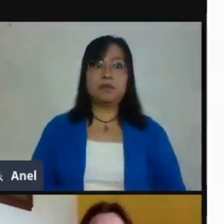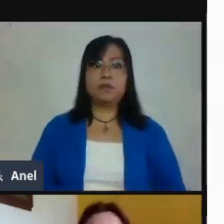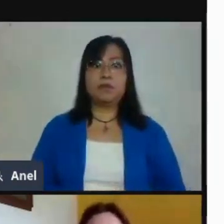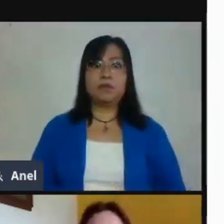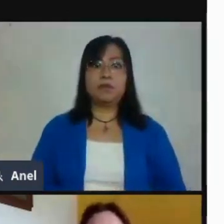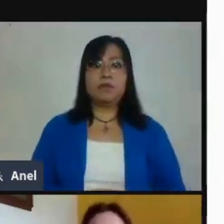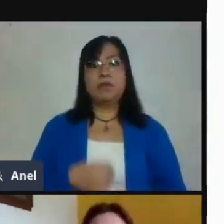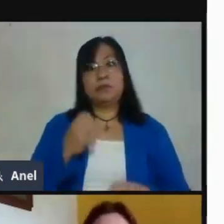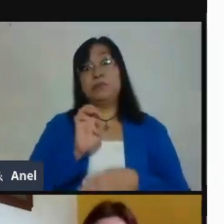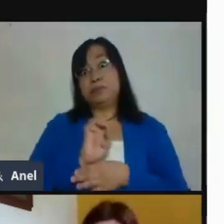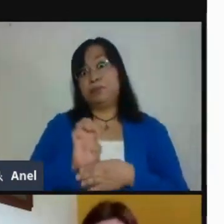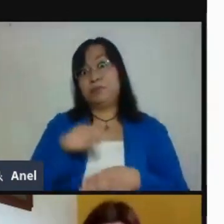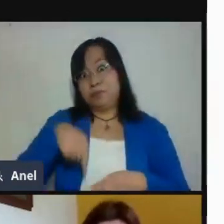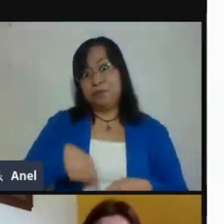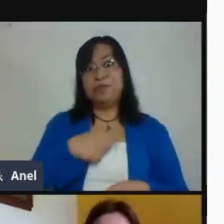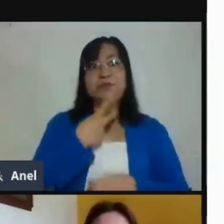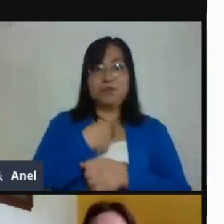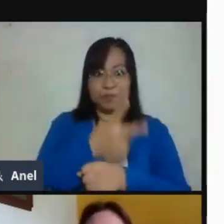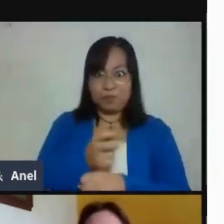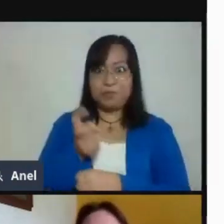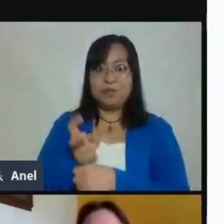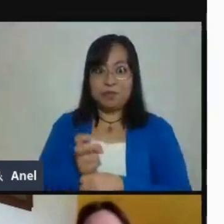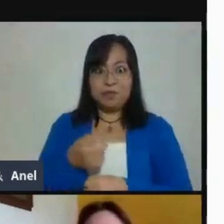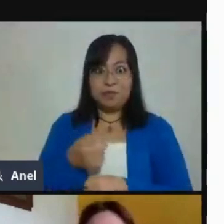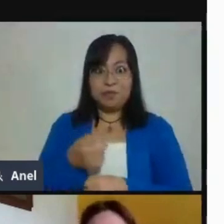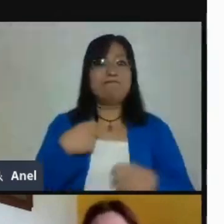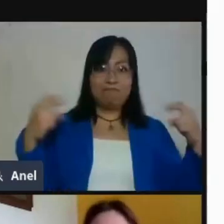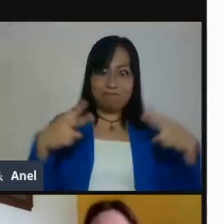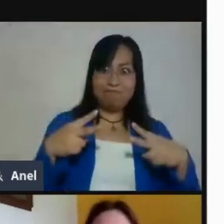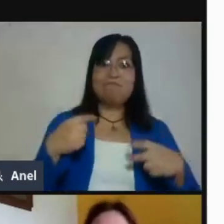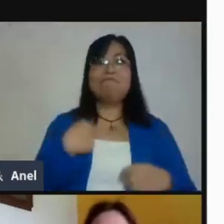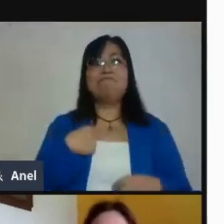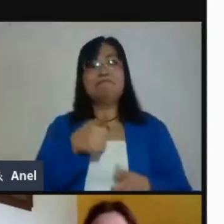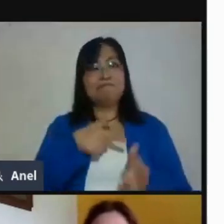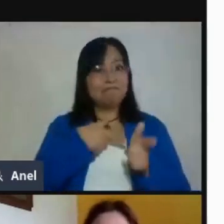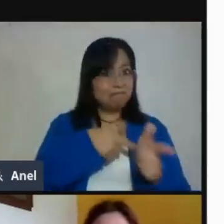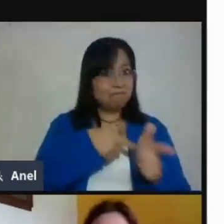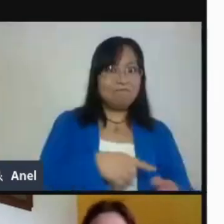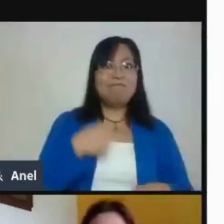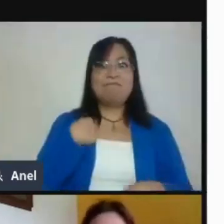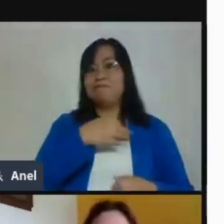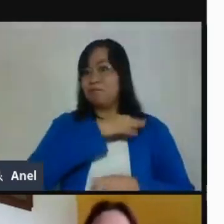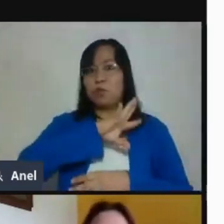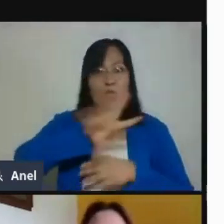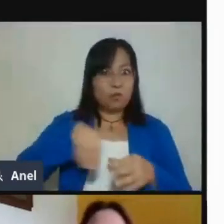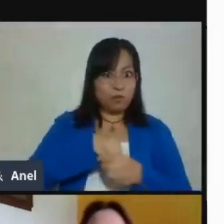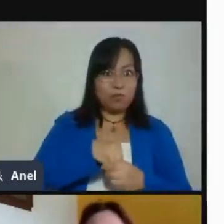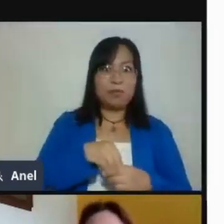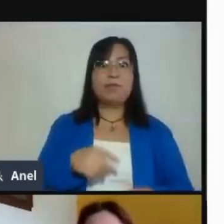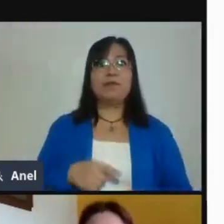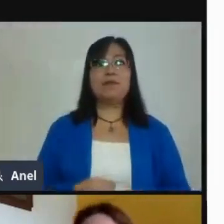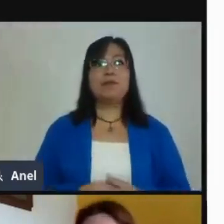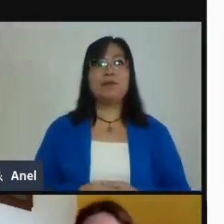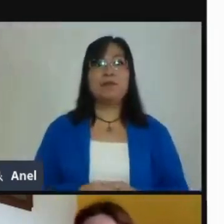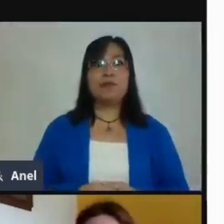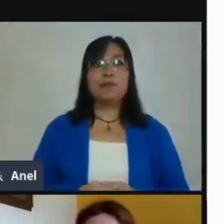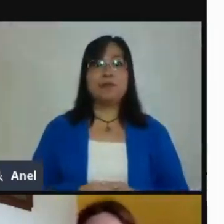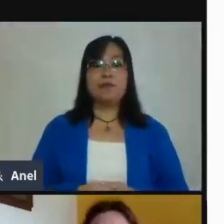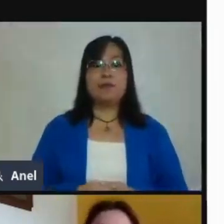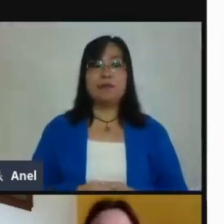invitamos a que sintonicen y nos acompañen en este nuevo episodio. Y me gustaría